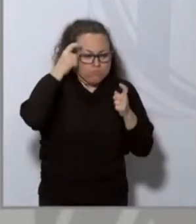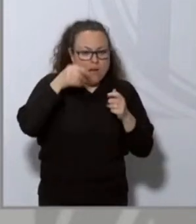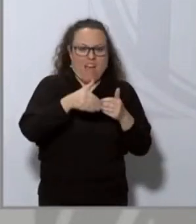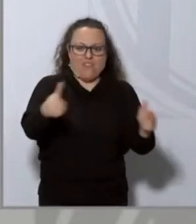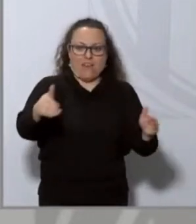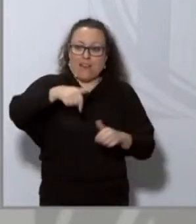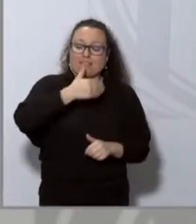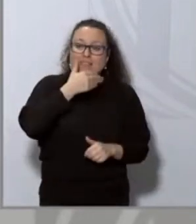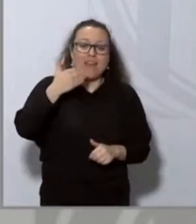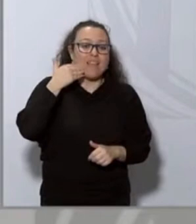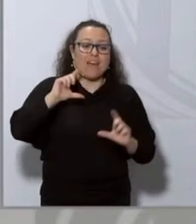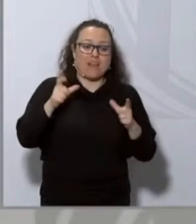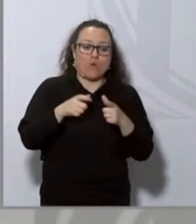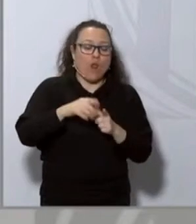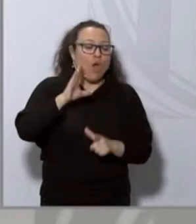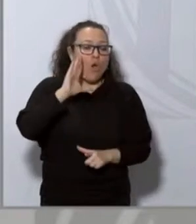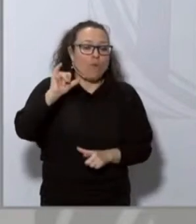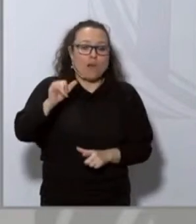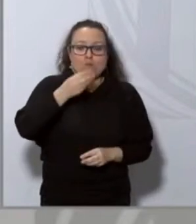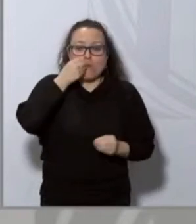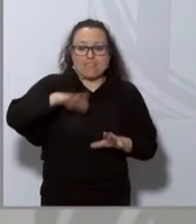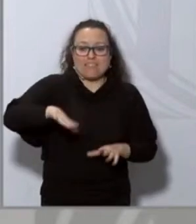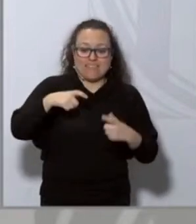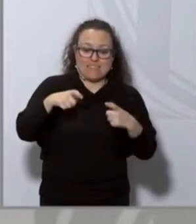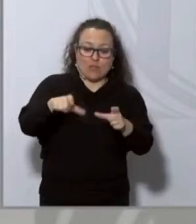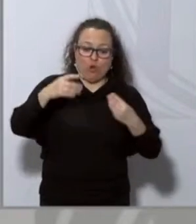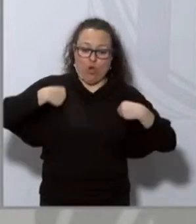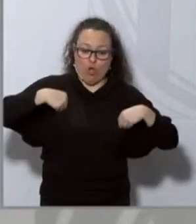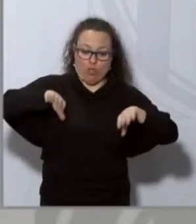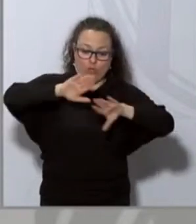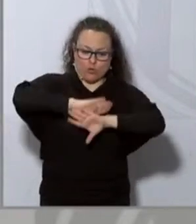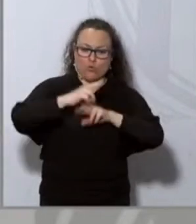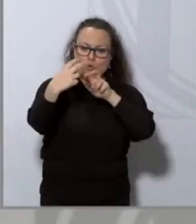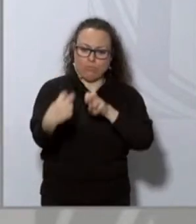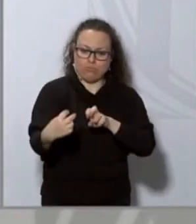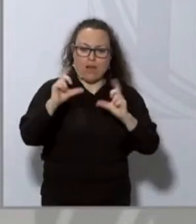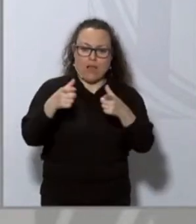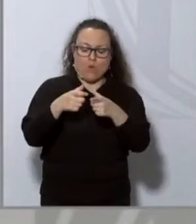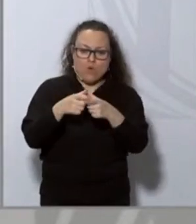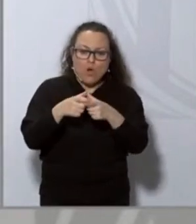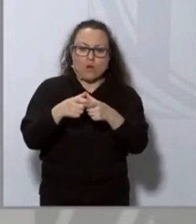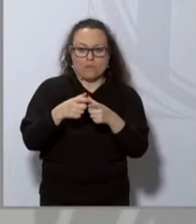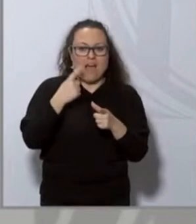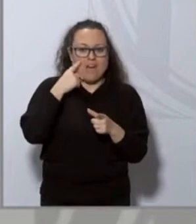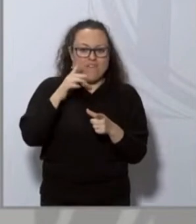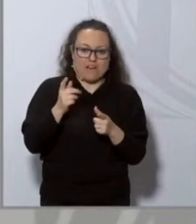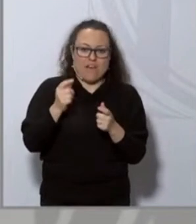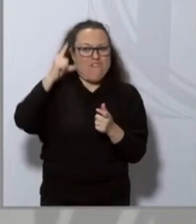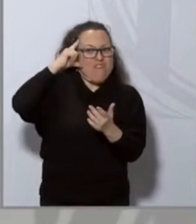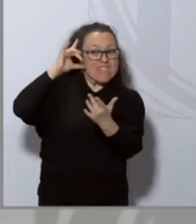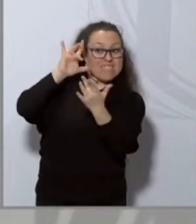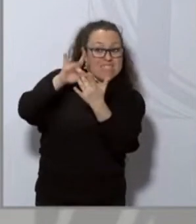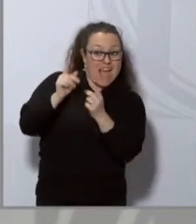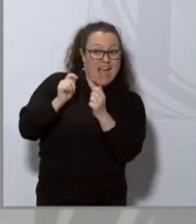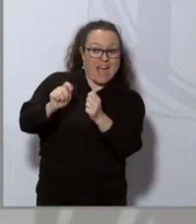reunión entre el Gobierno y los representantes del sector del ocio nocturno donde difícilmente se les va a poder dar una fecha